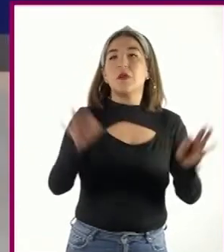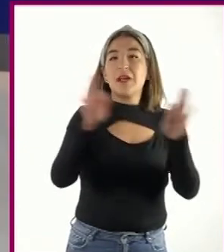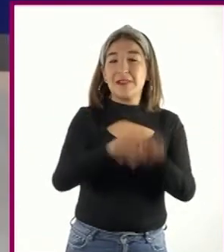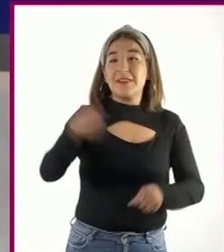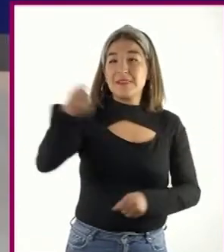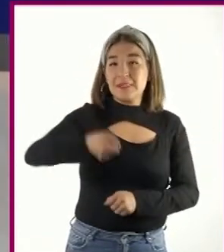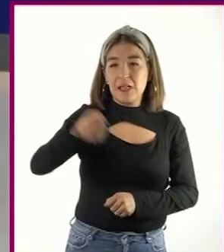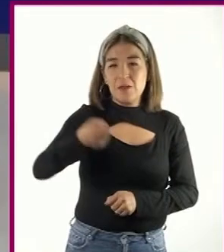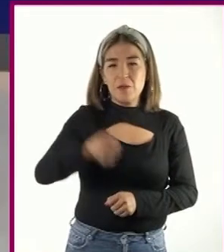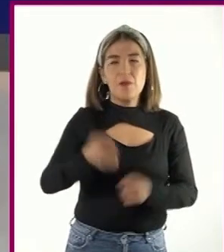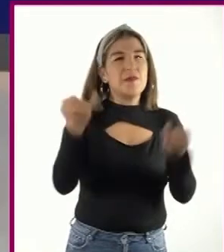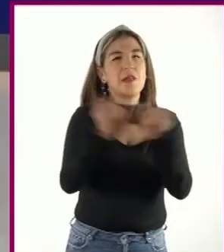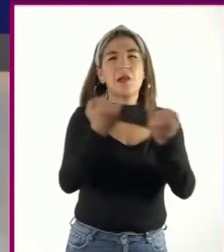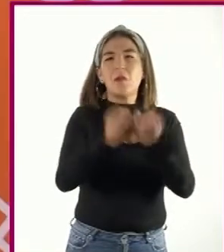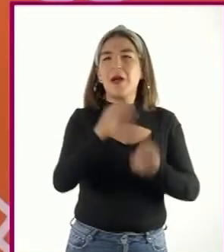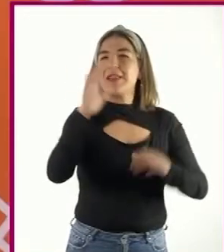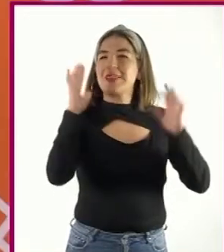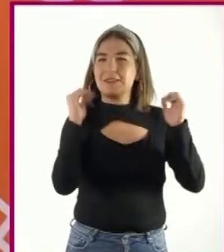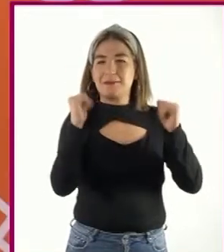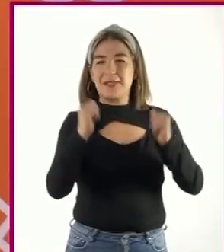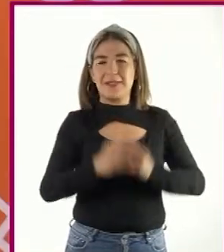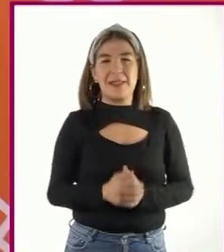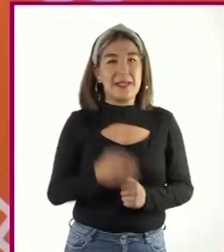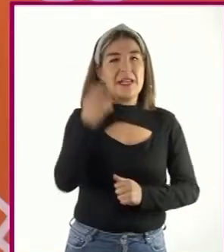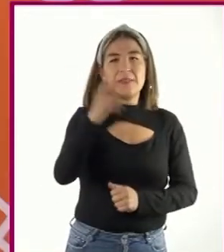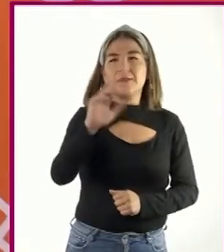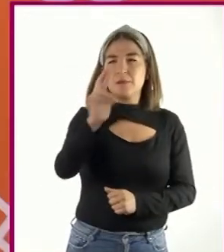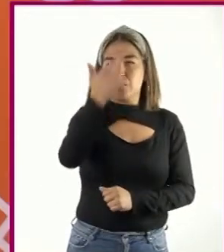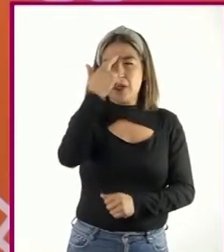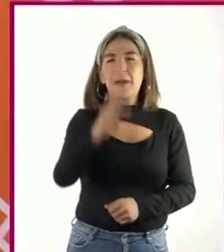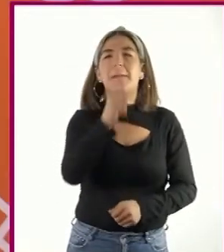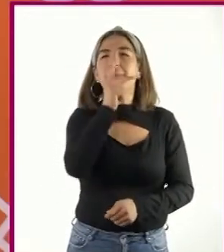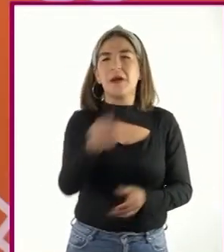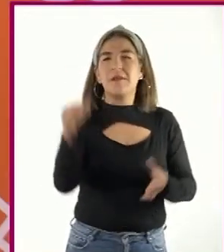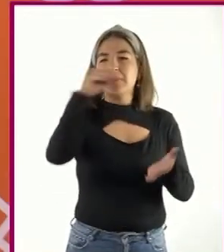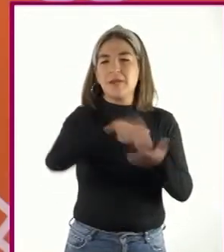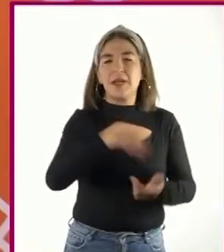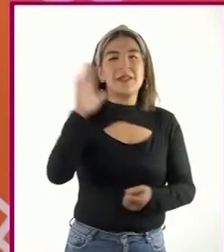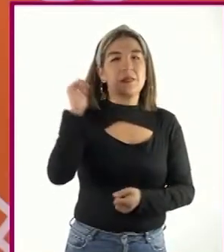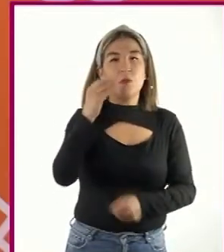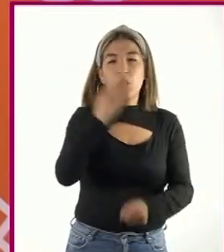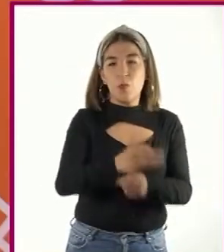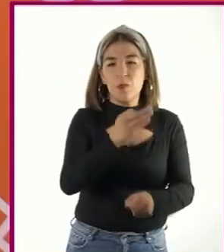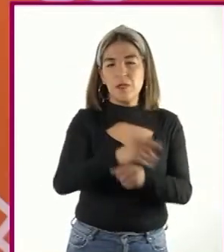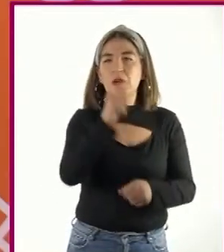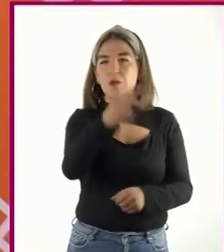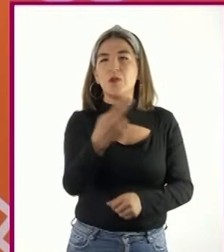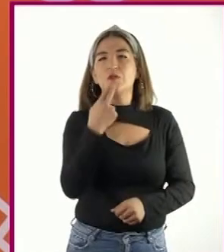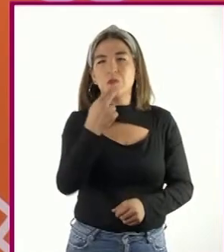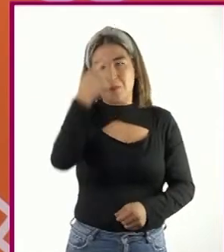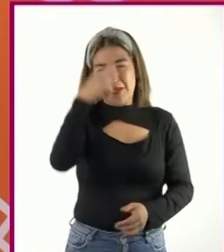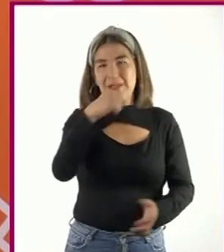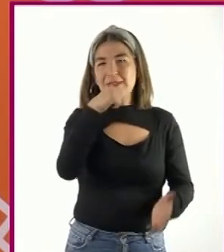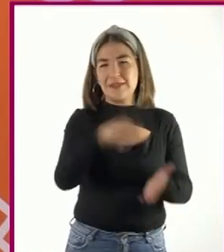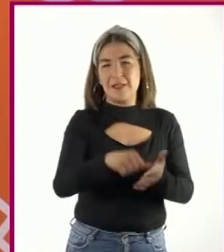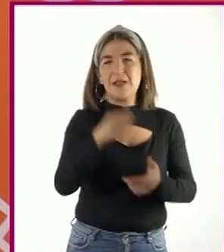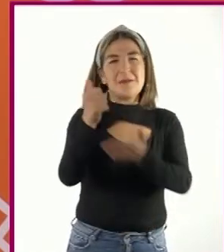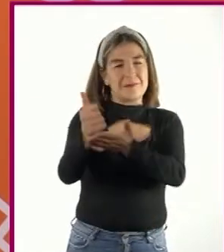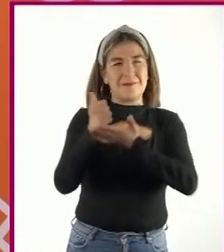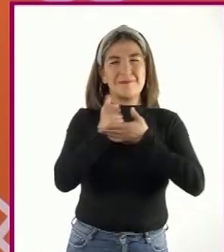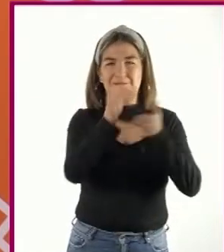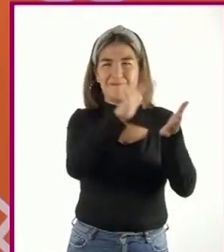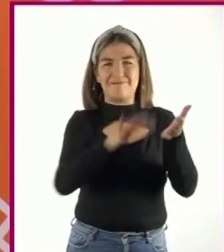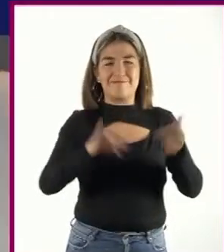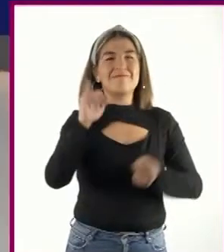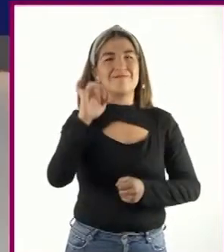saludo como la despedida. Recordemos las despedidas que hasta ahora hemos utilizado en las cartas. ¿Me ayudas a